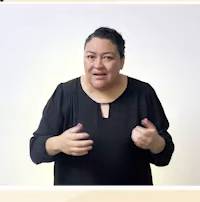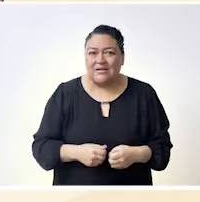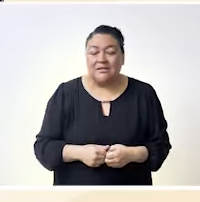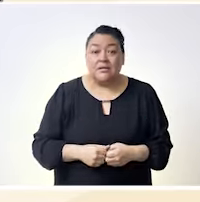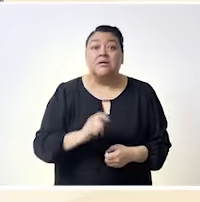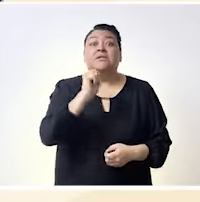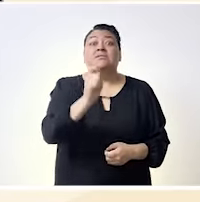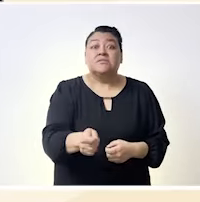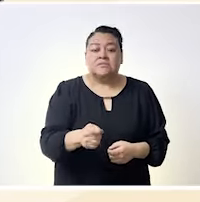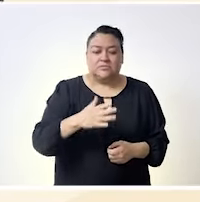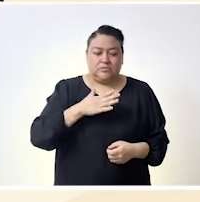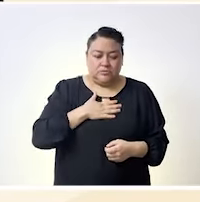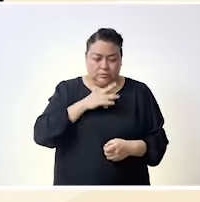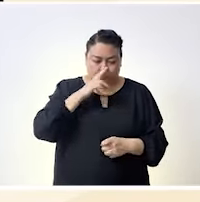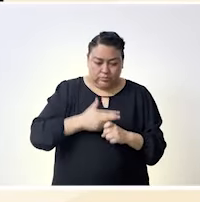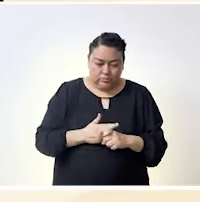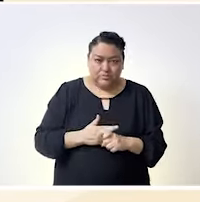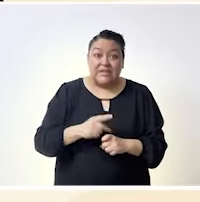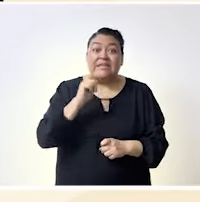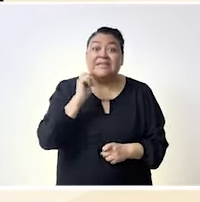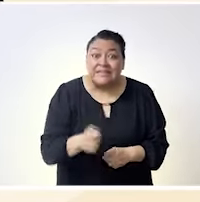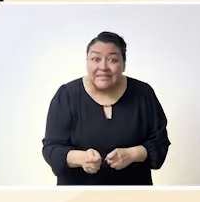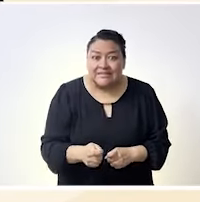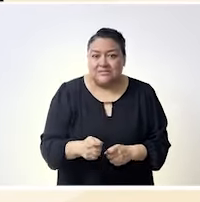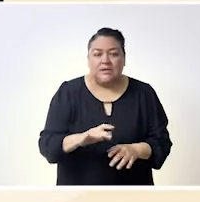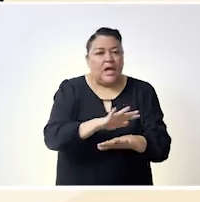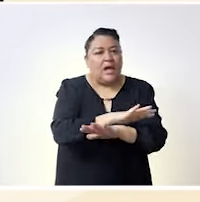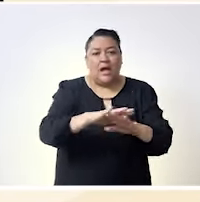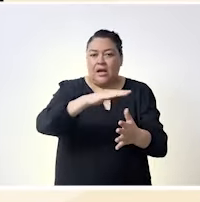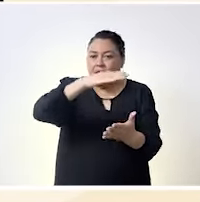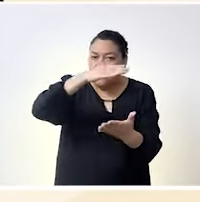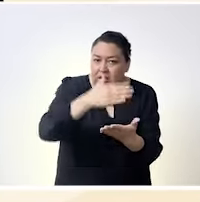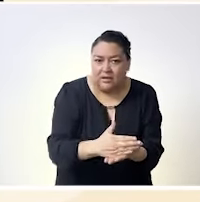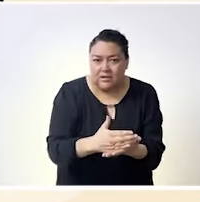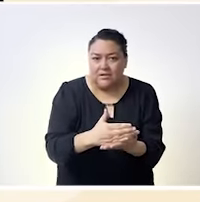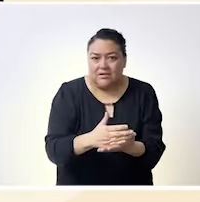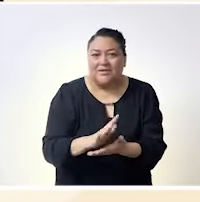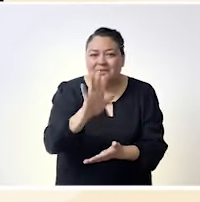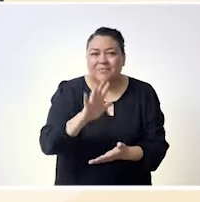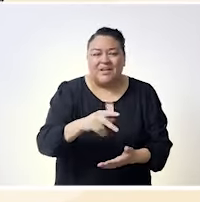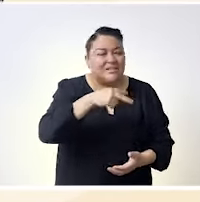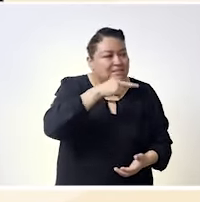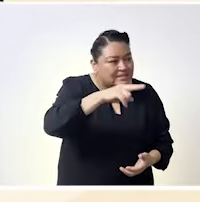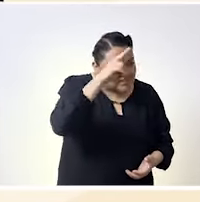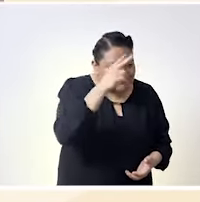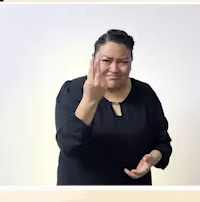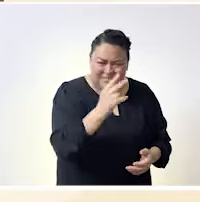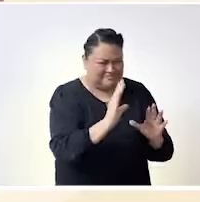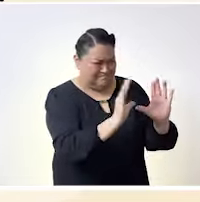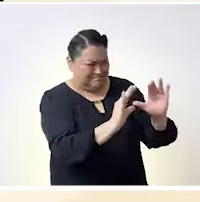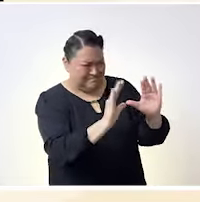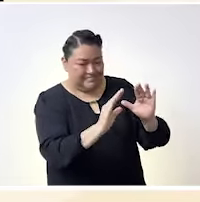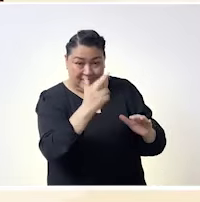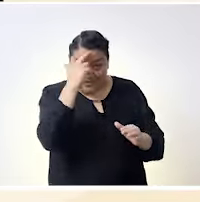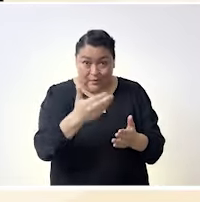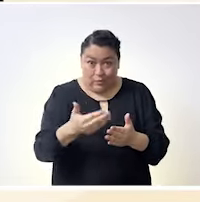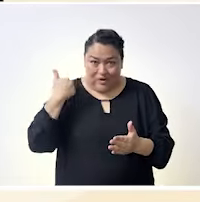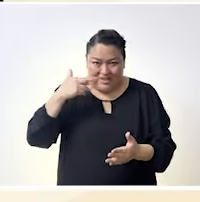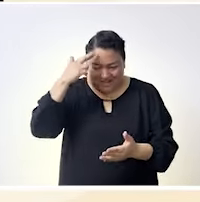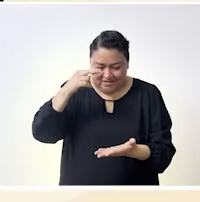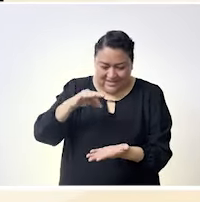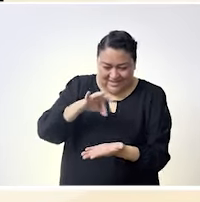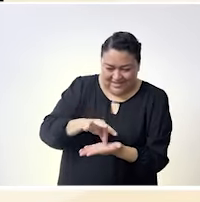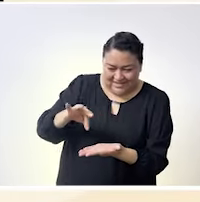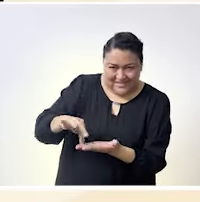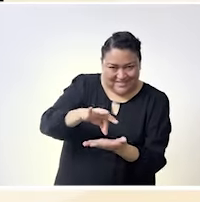que nuestro trabajo es acabar con ese con esa con esa pichita como de la ignorancia que había en